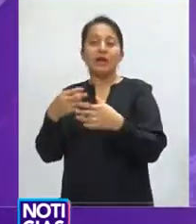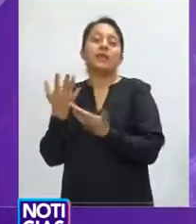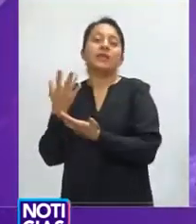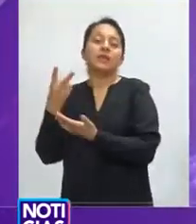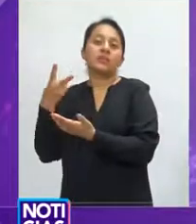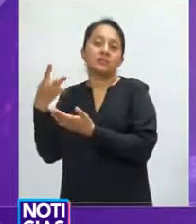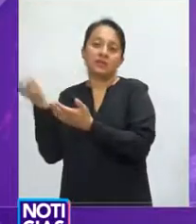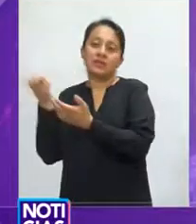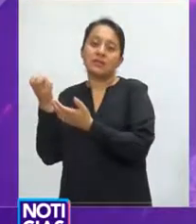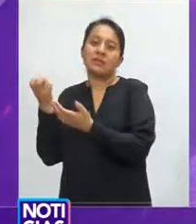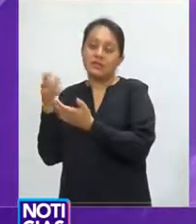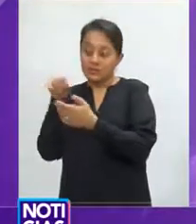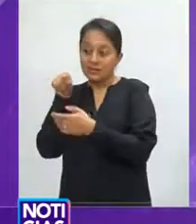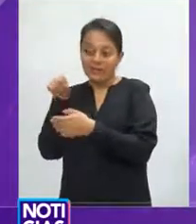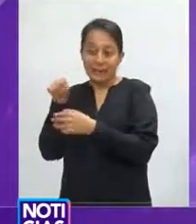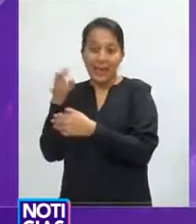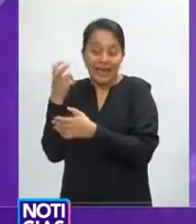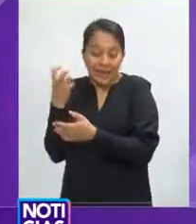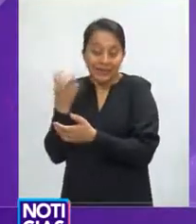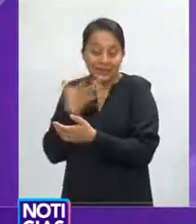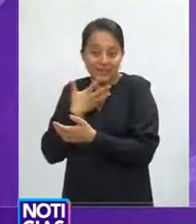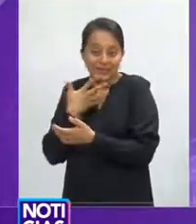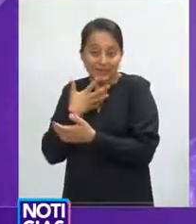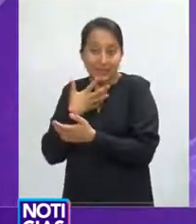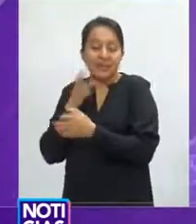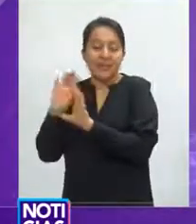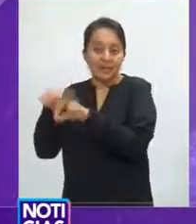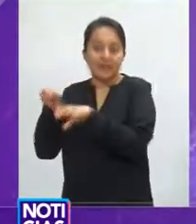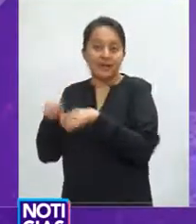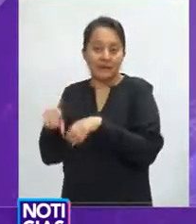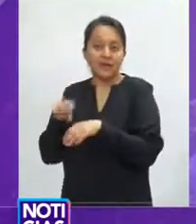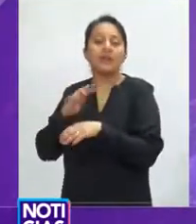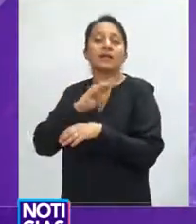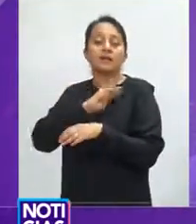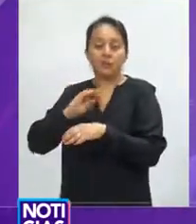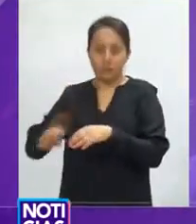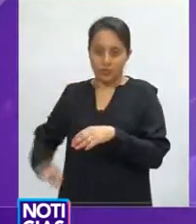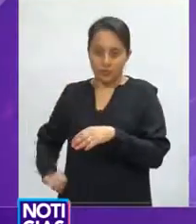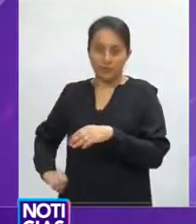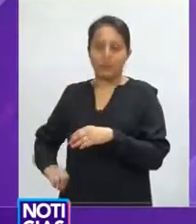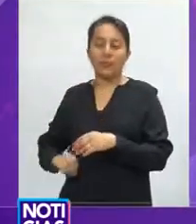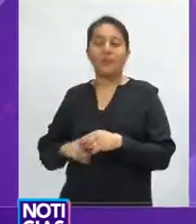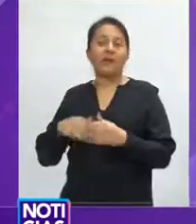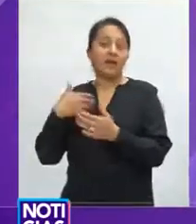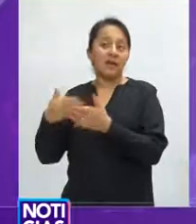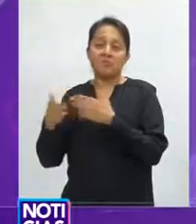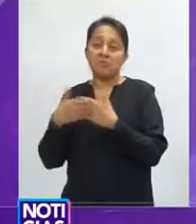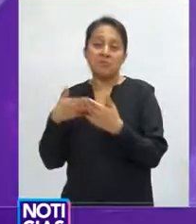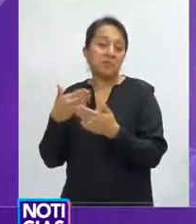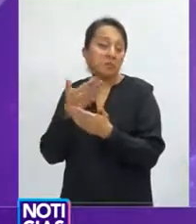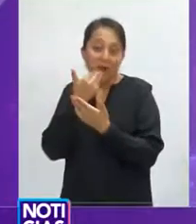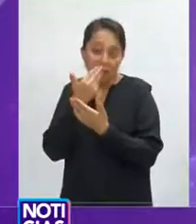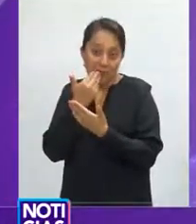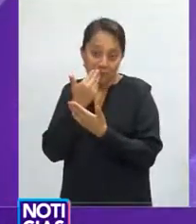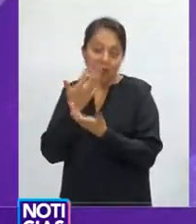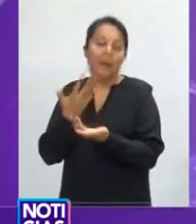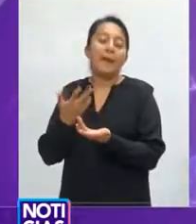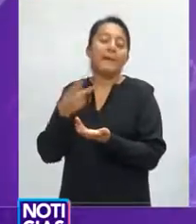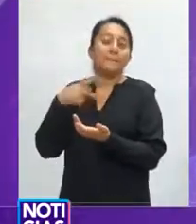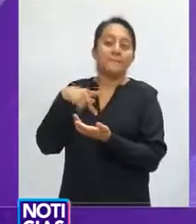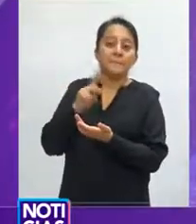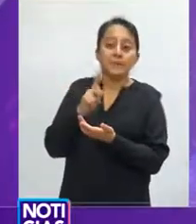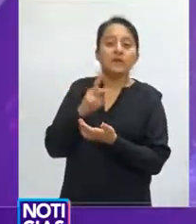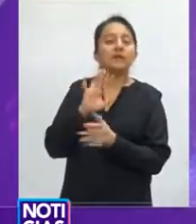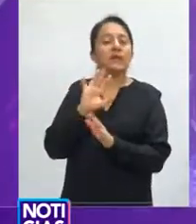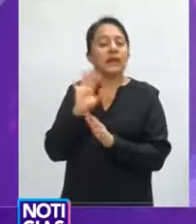negocios más, 294 negocios más que han contratado ya su servicio de recolección con el